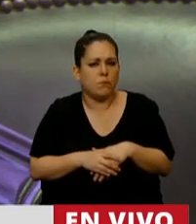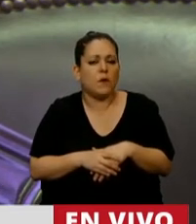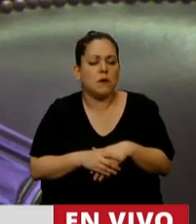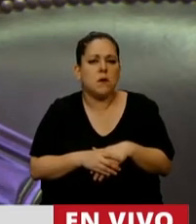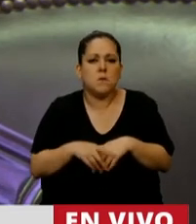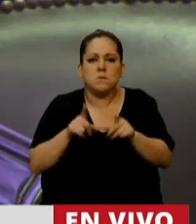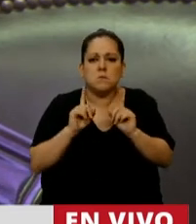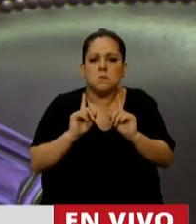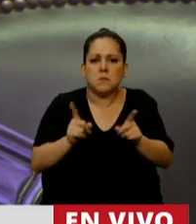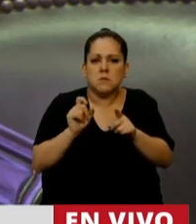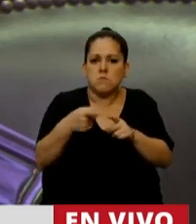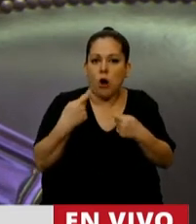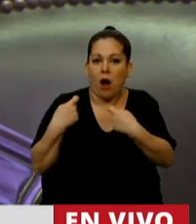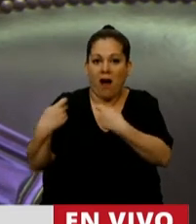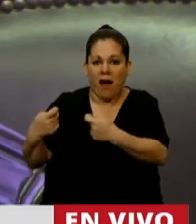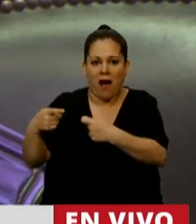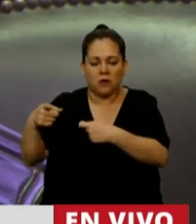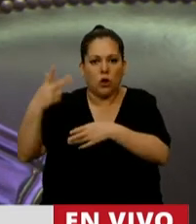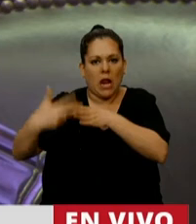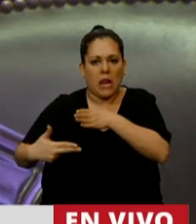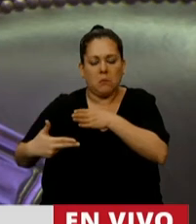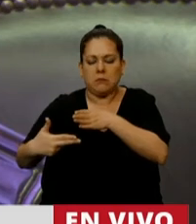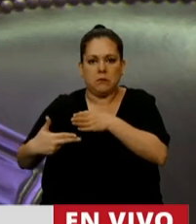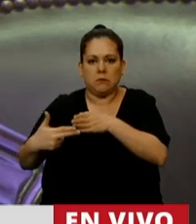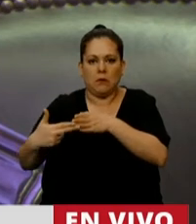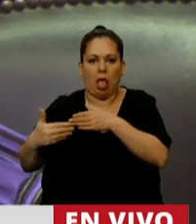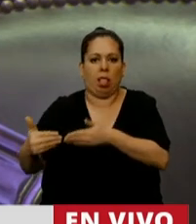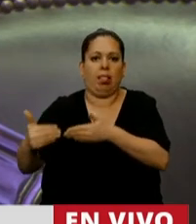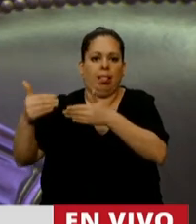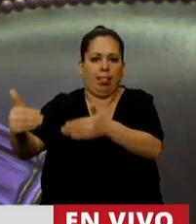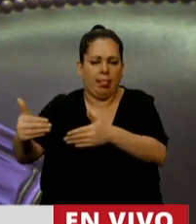que llevaban a la eficiencia del gasto, que es otro mensaje que tenemos que dar.